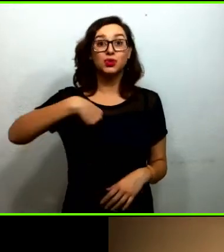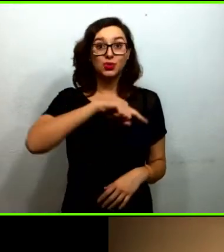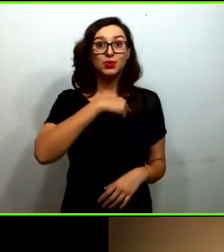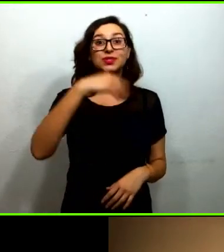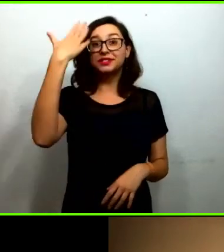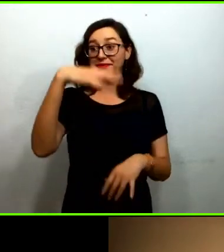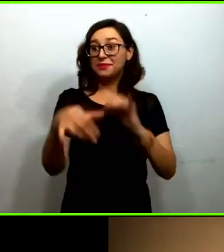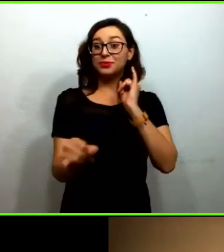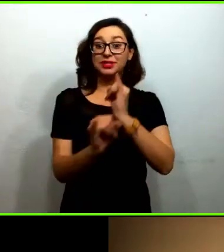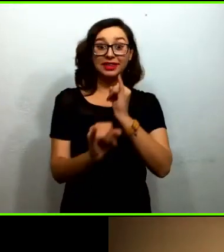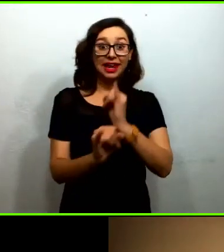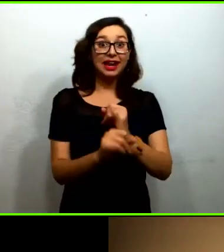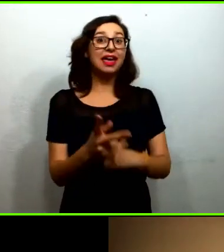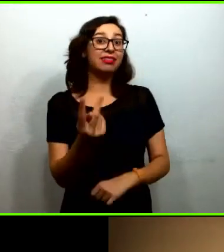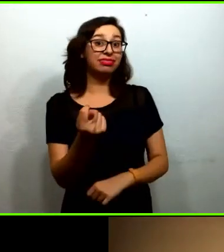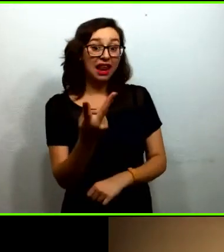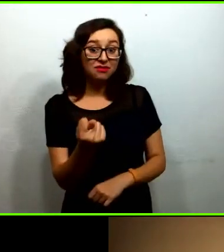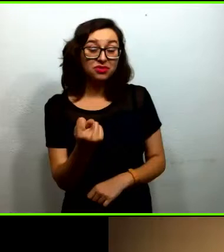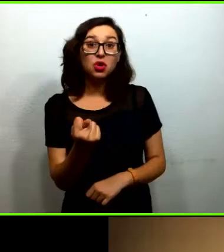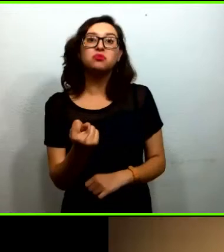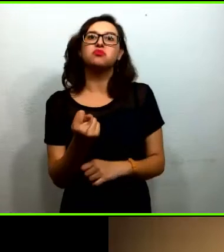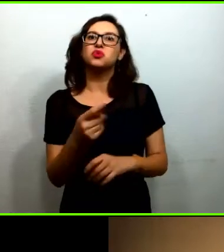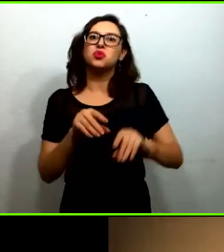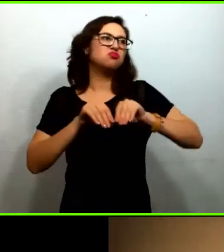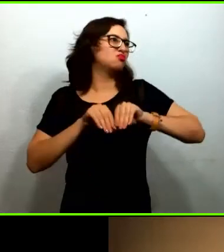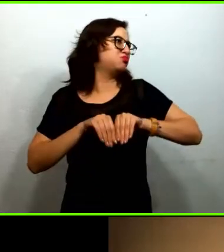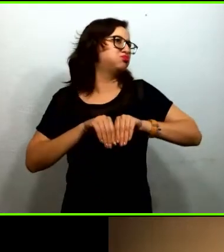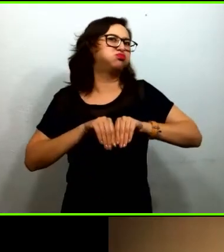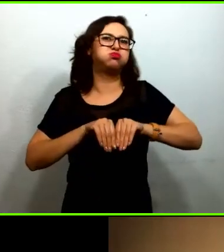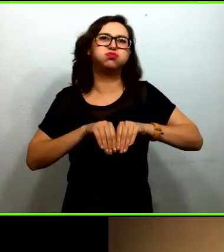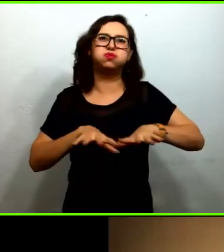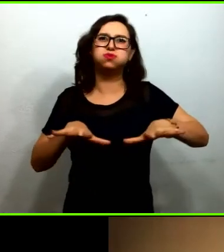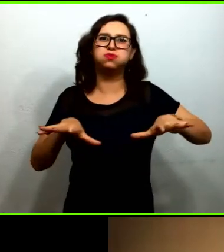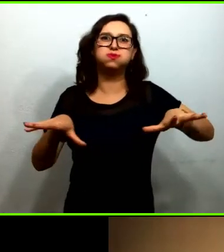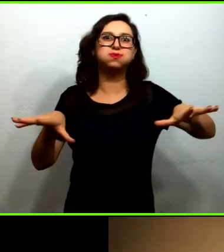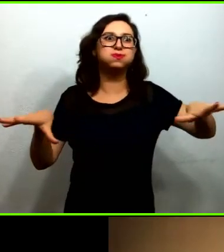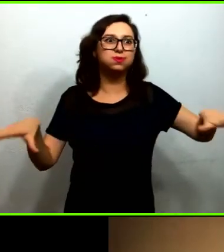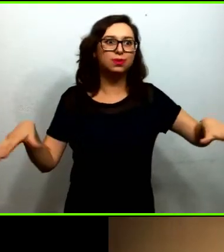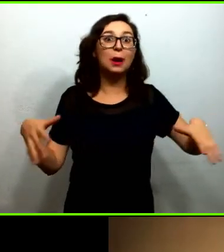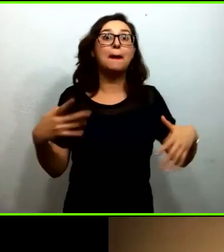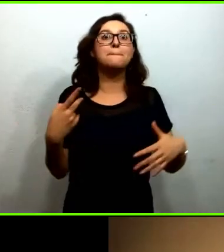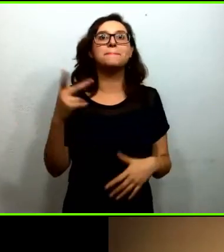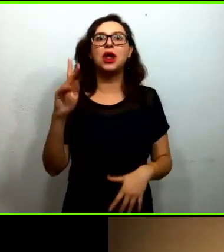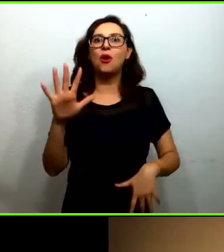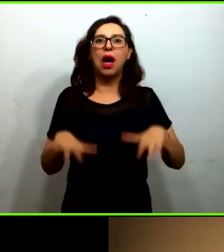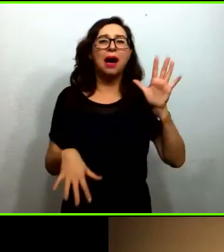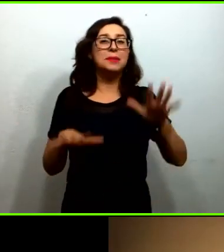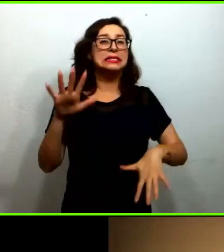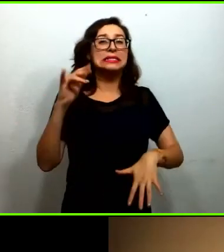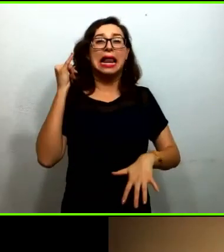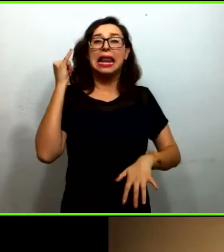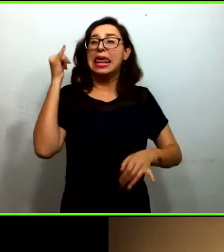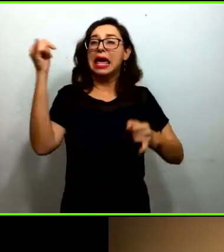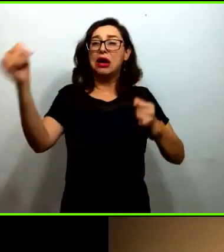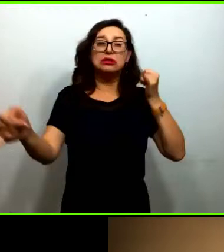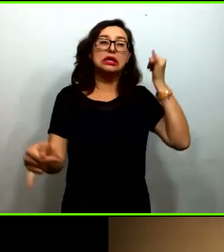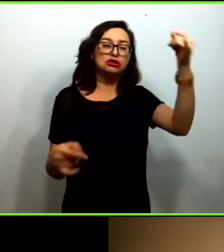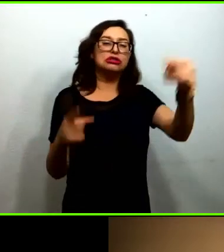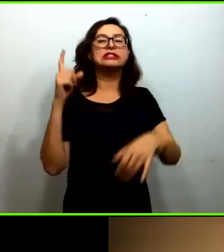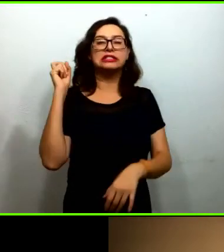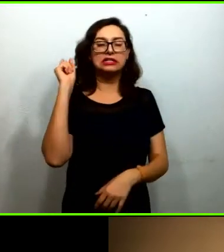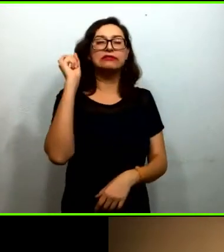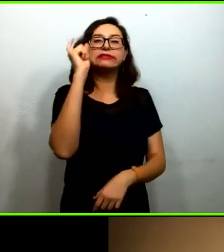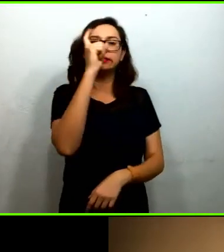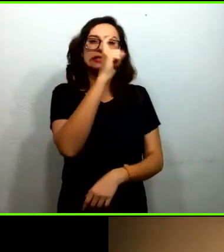la televisión son herramientas muy poderosas pero muchas veces no llegan a las comunidades más alejadas también